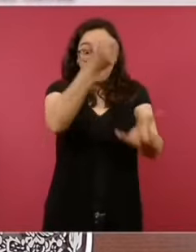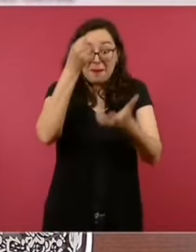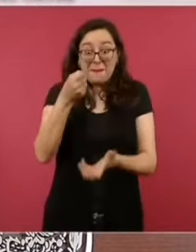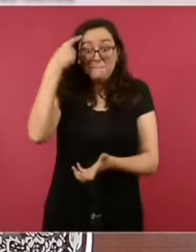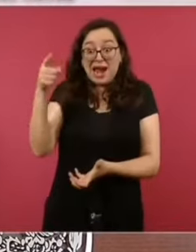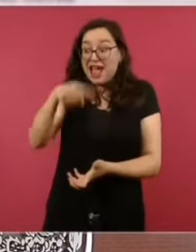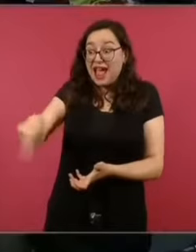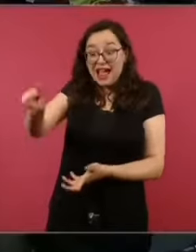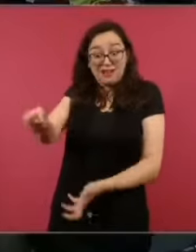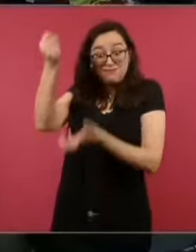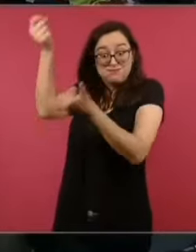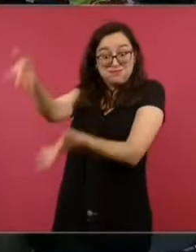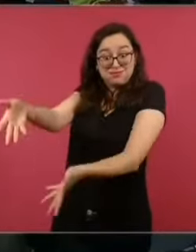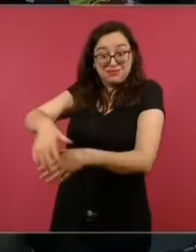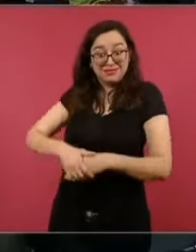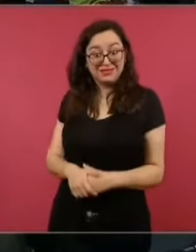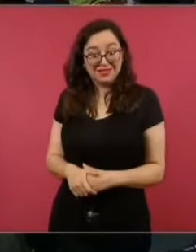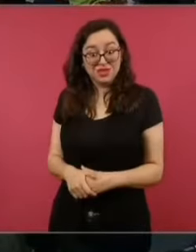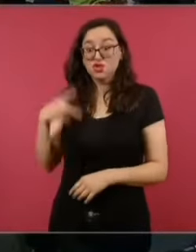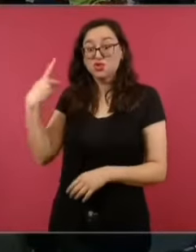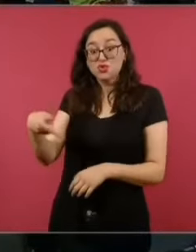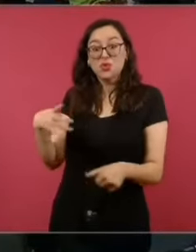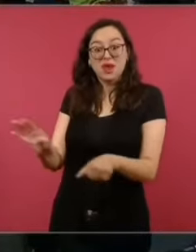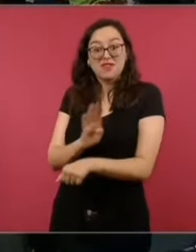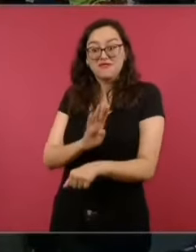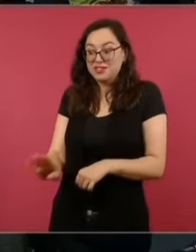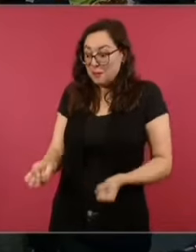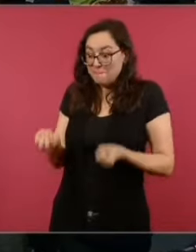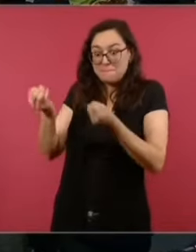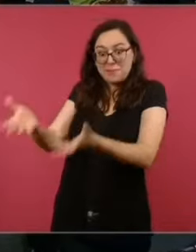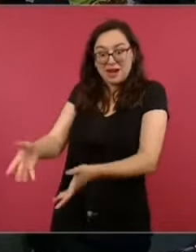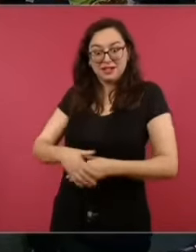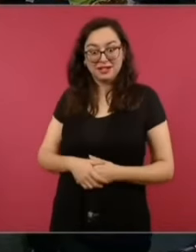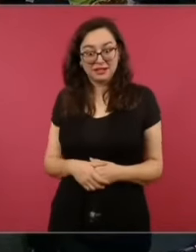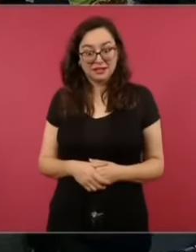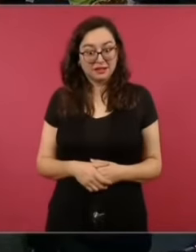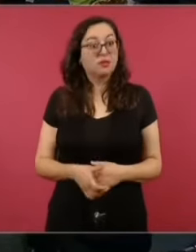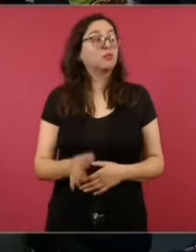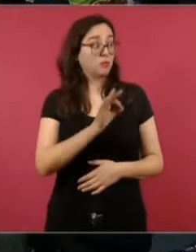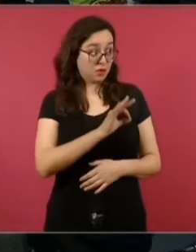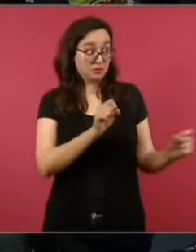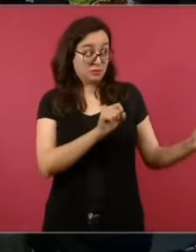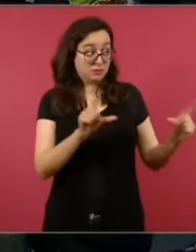y es en beneficio de los trabajadores. Entonces, ¿puedes ponerlo?